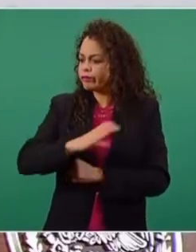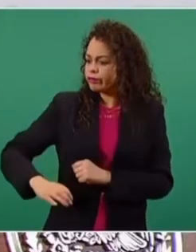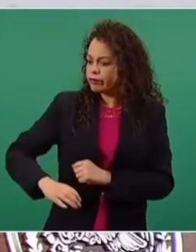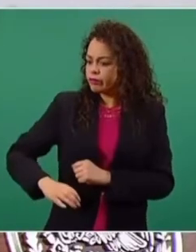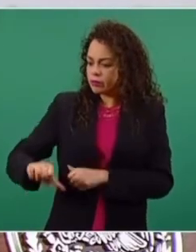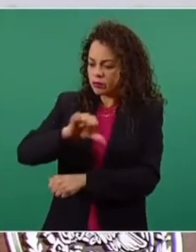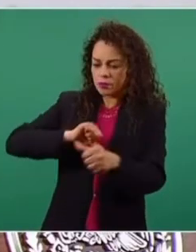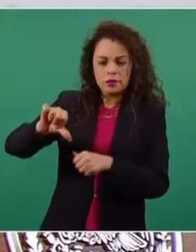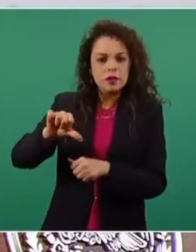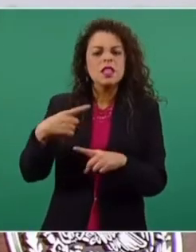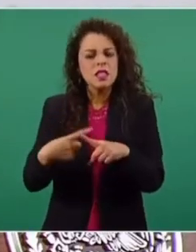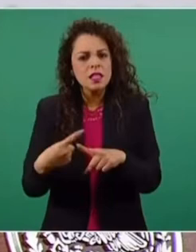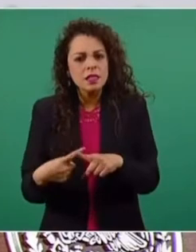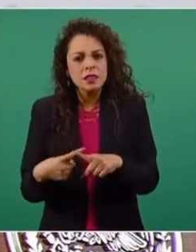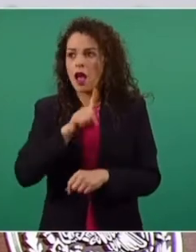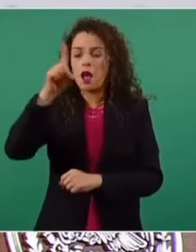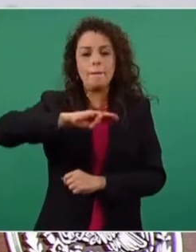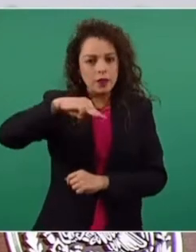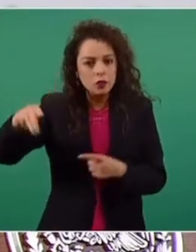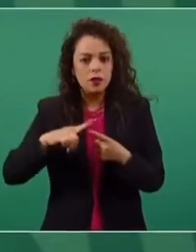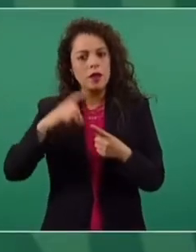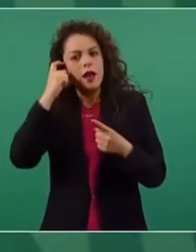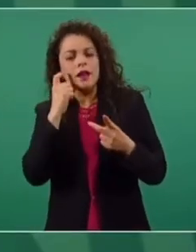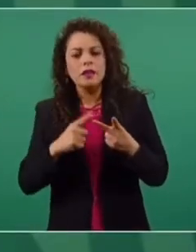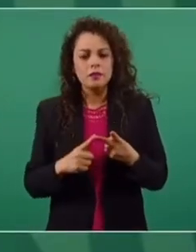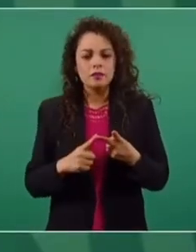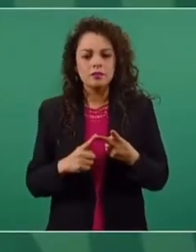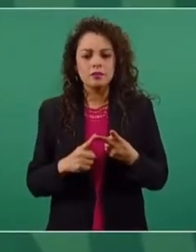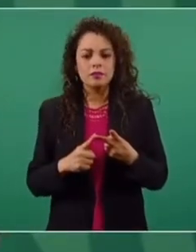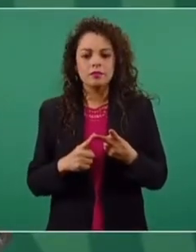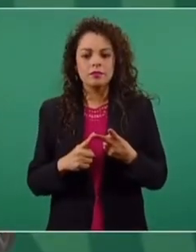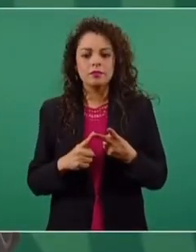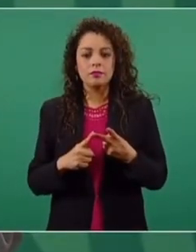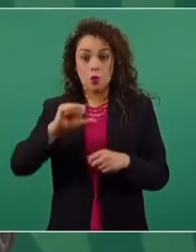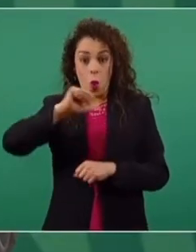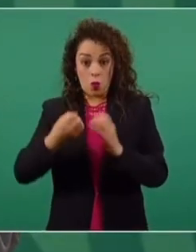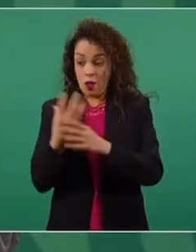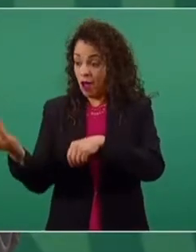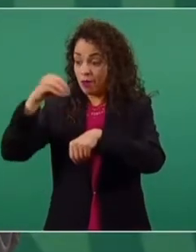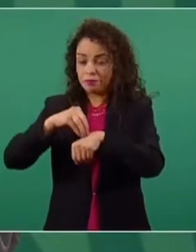Sustitutos. En Michoacán, en Guerrero. Pues no les van a gustar tampoco.